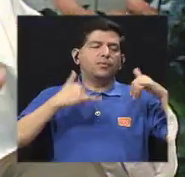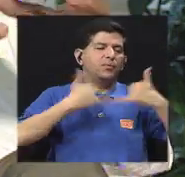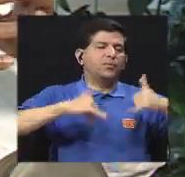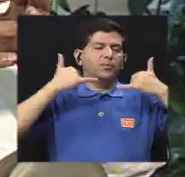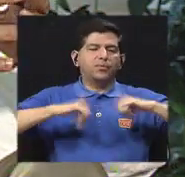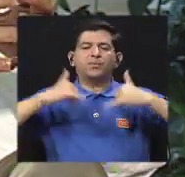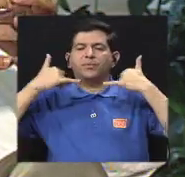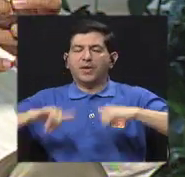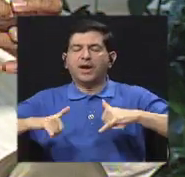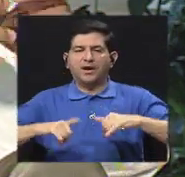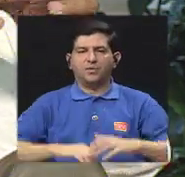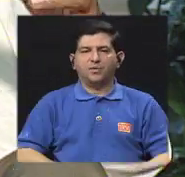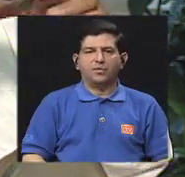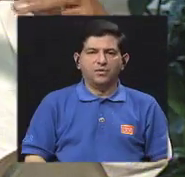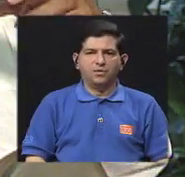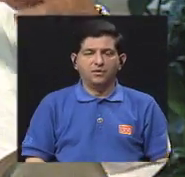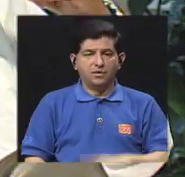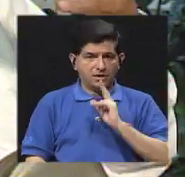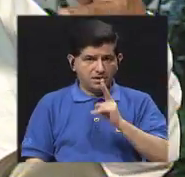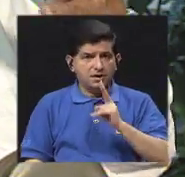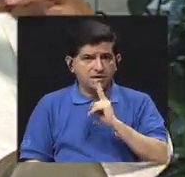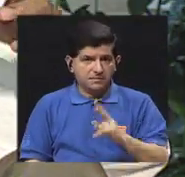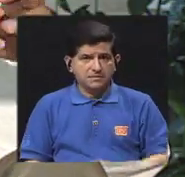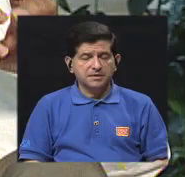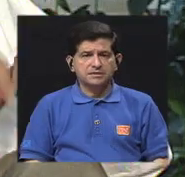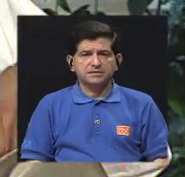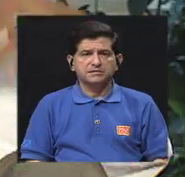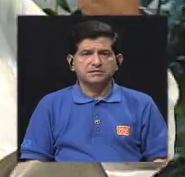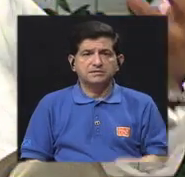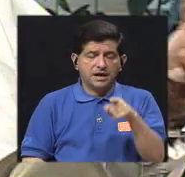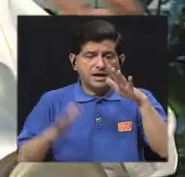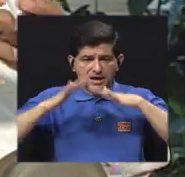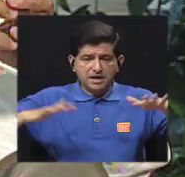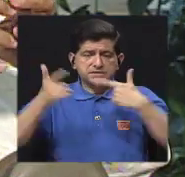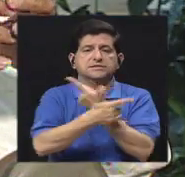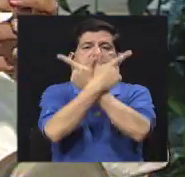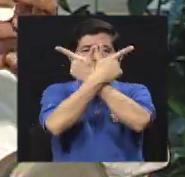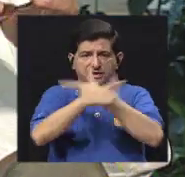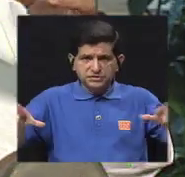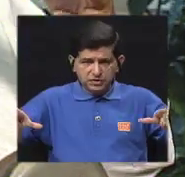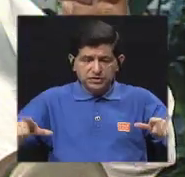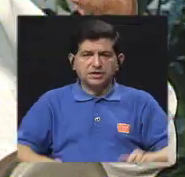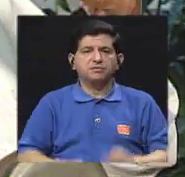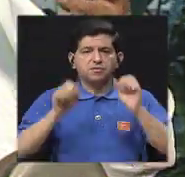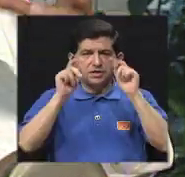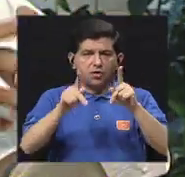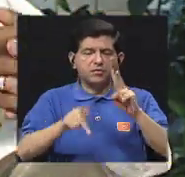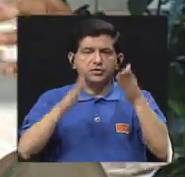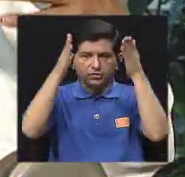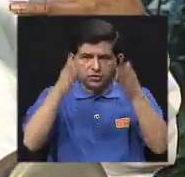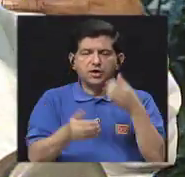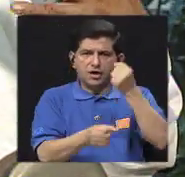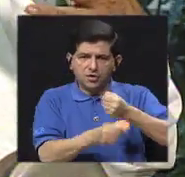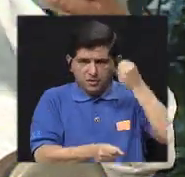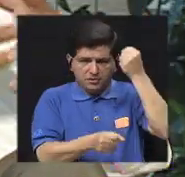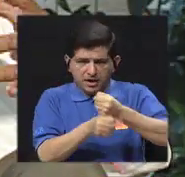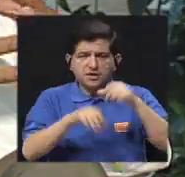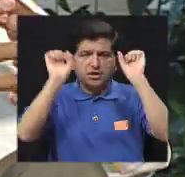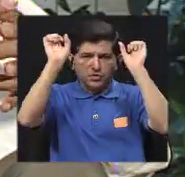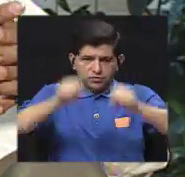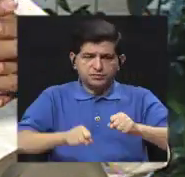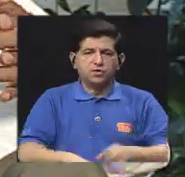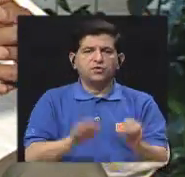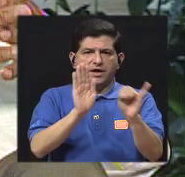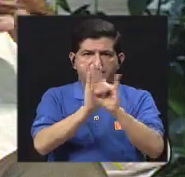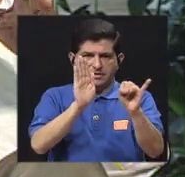el juego, realmente los espacios libres, permite que los compañeros de trabajo puedan